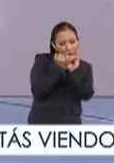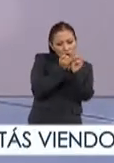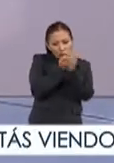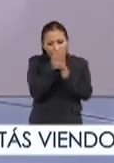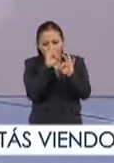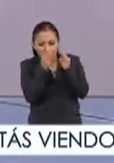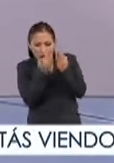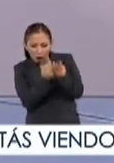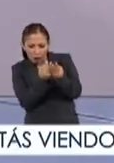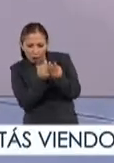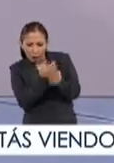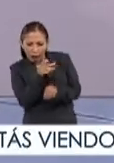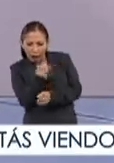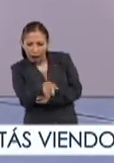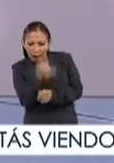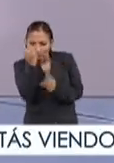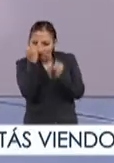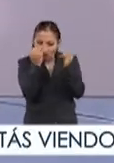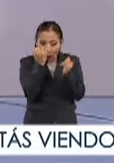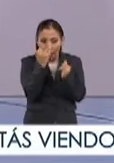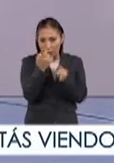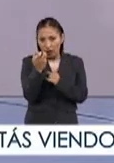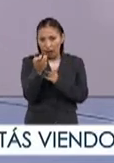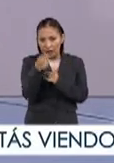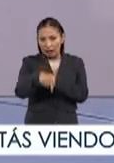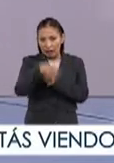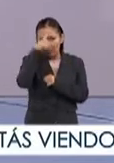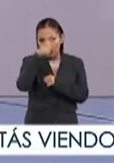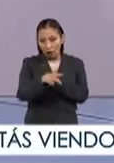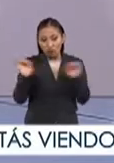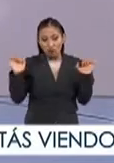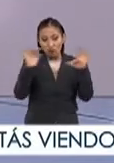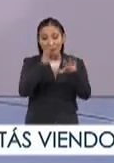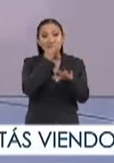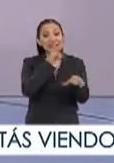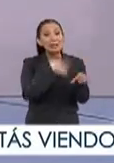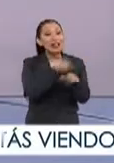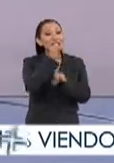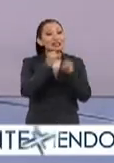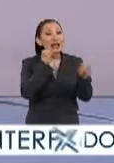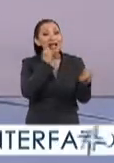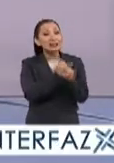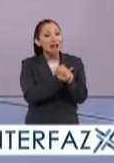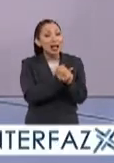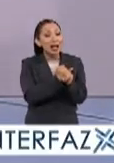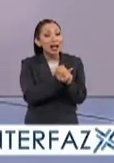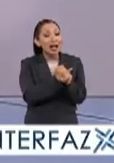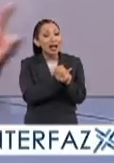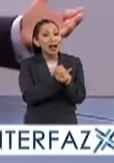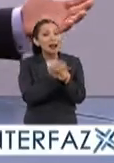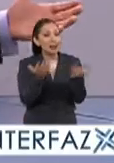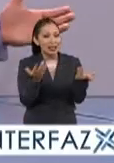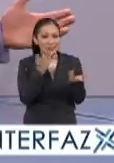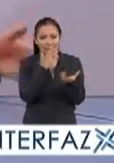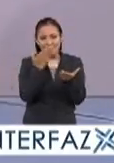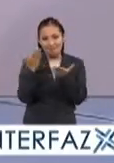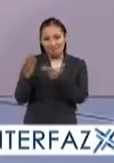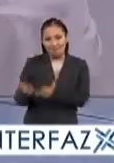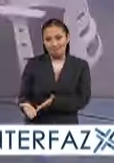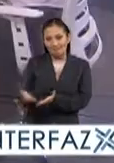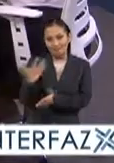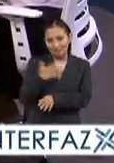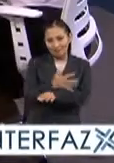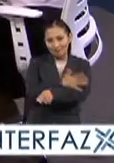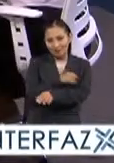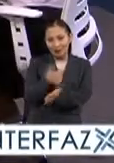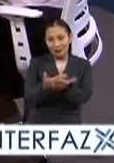nuestra gran capacidad creativa precisamente México fue sede de un festival internacional y quien mejor que esté